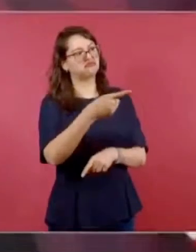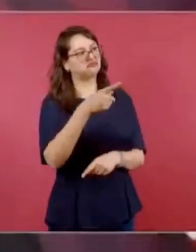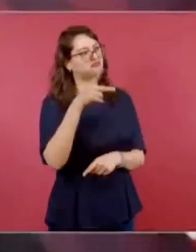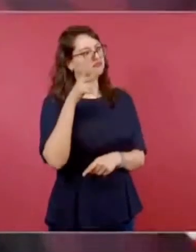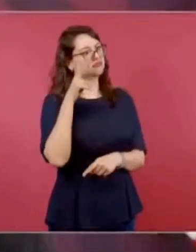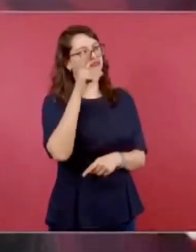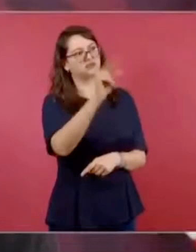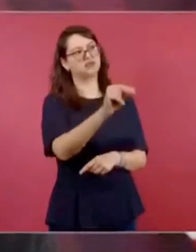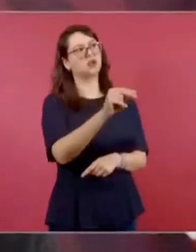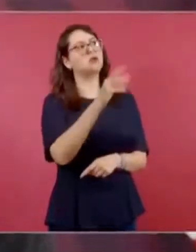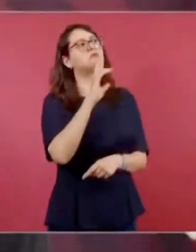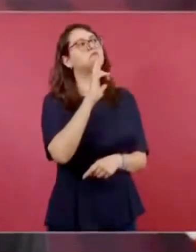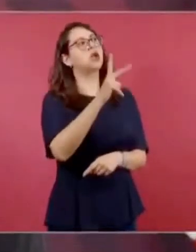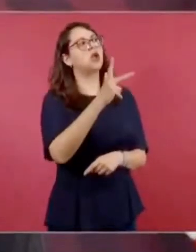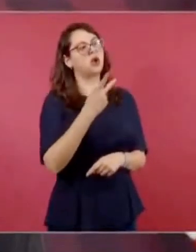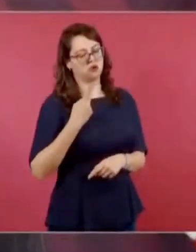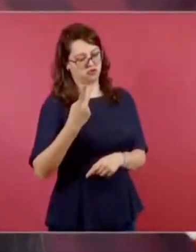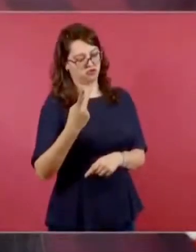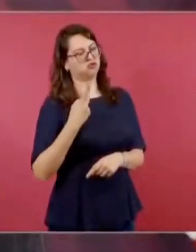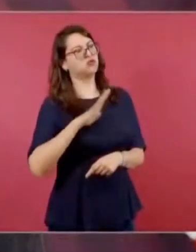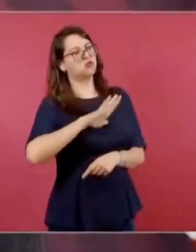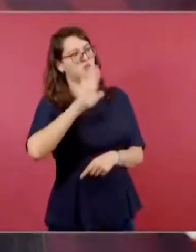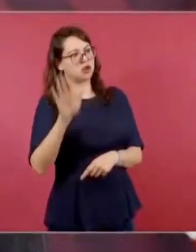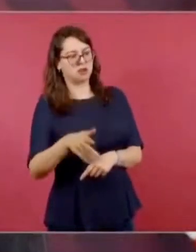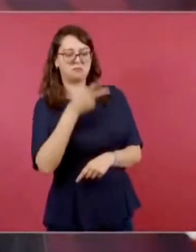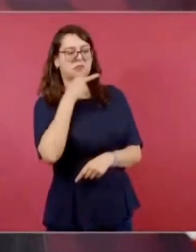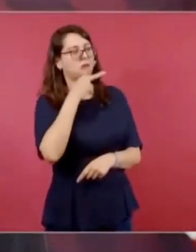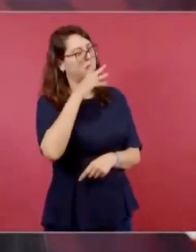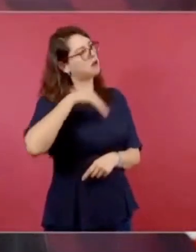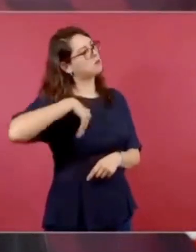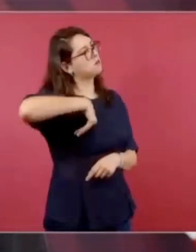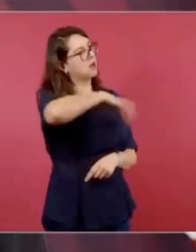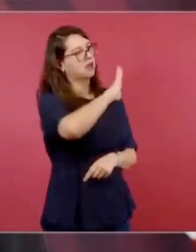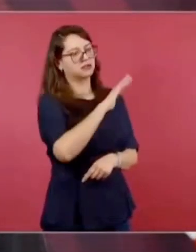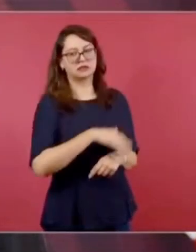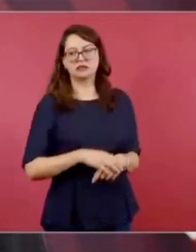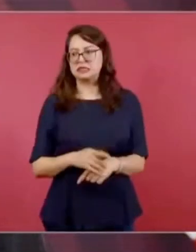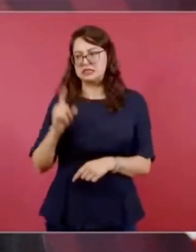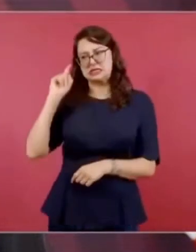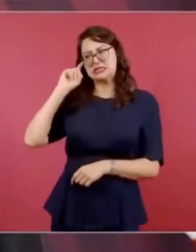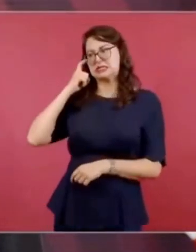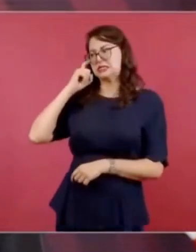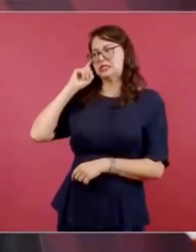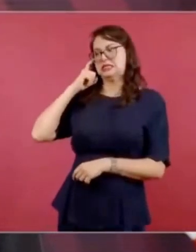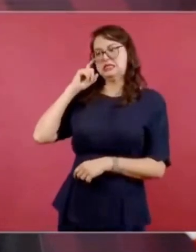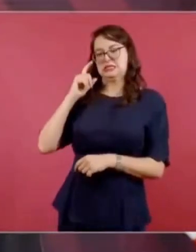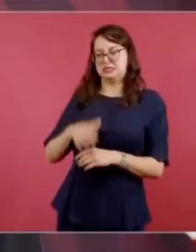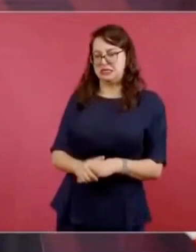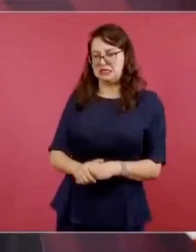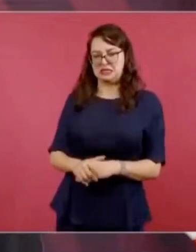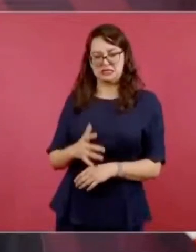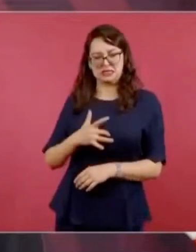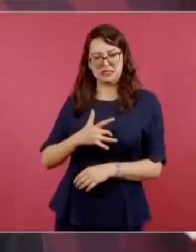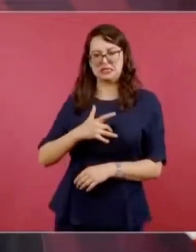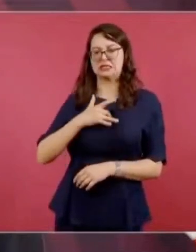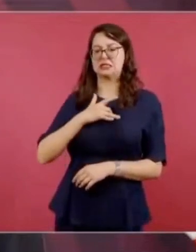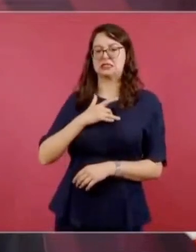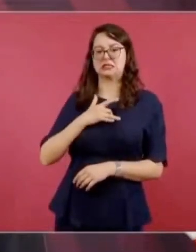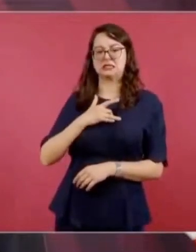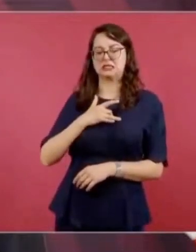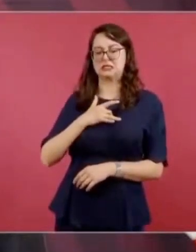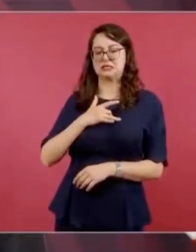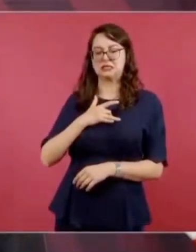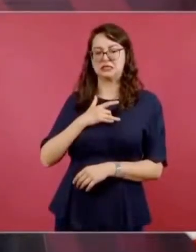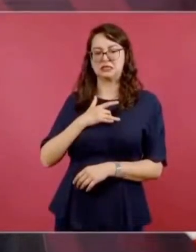sus vidas por la de tu padre. Entonces, le gritó al asesino ese que le dicen